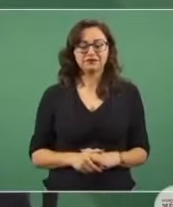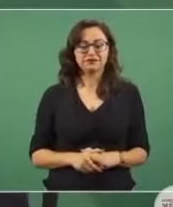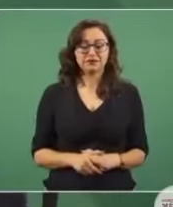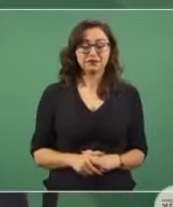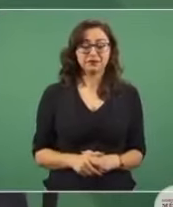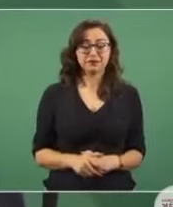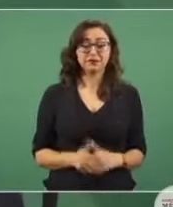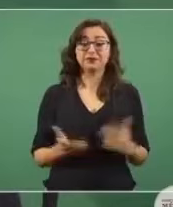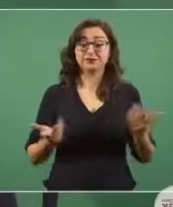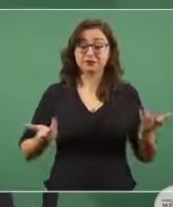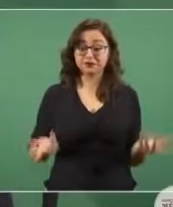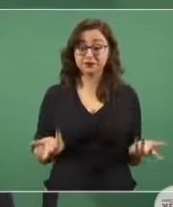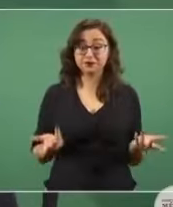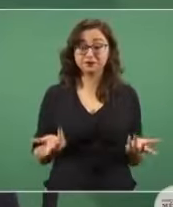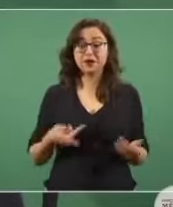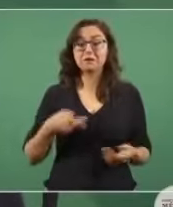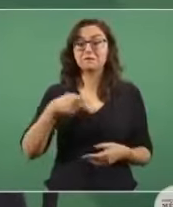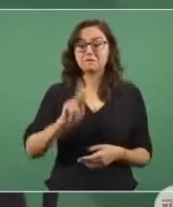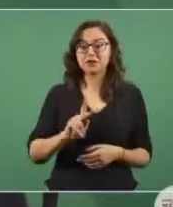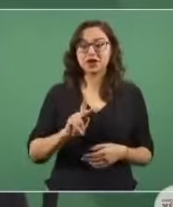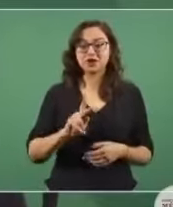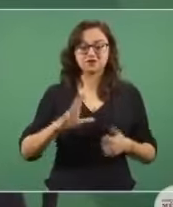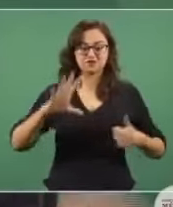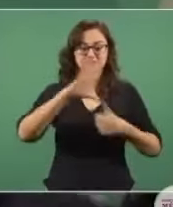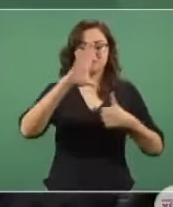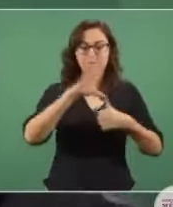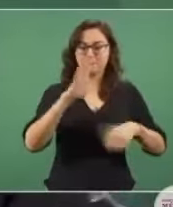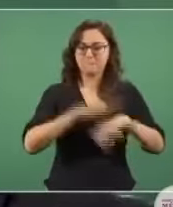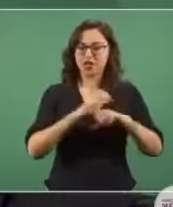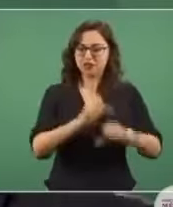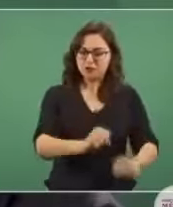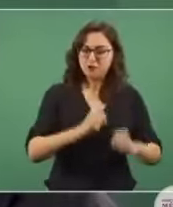Entonces, ¿cómo se consolida económicamente la región?